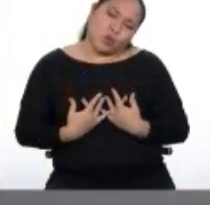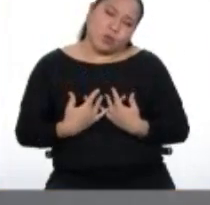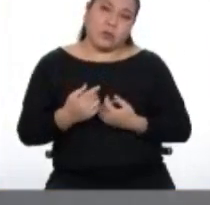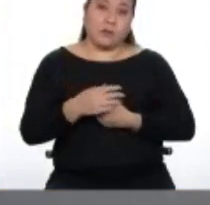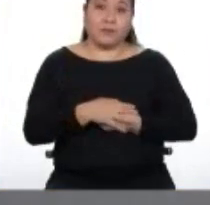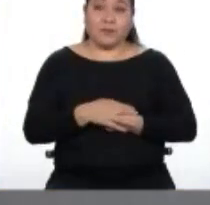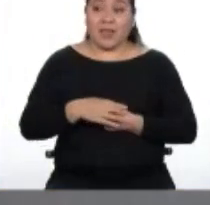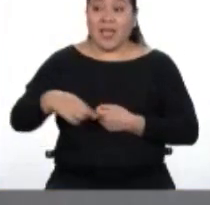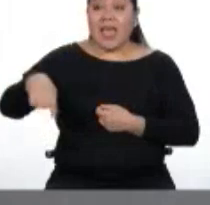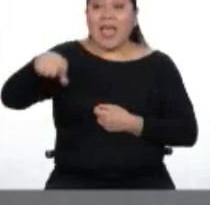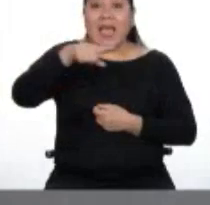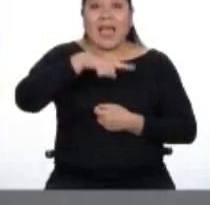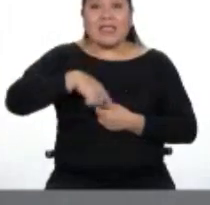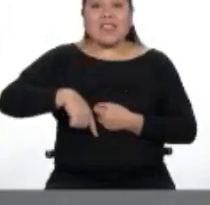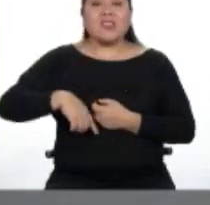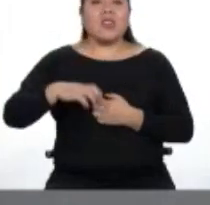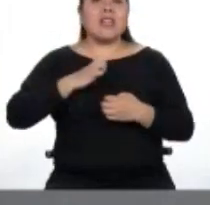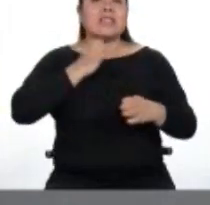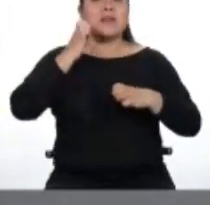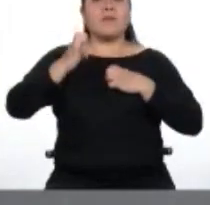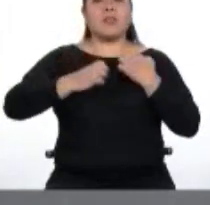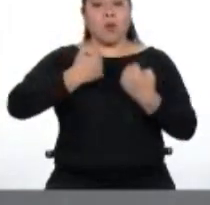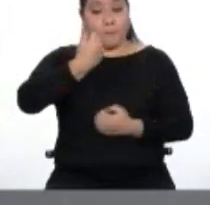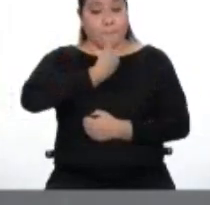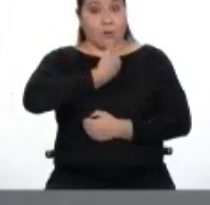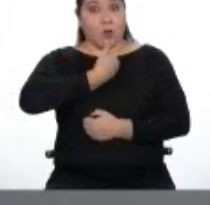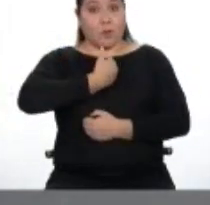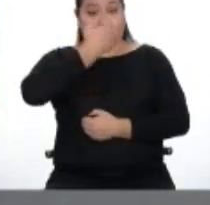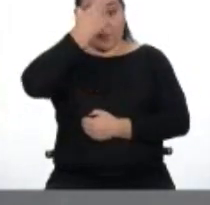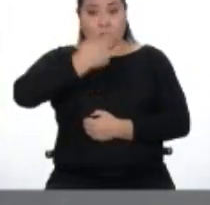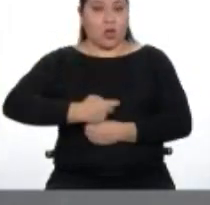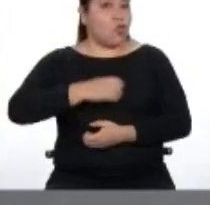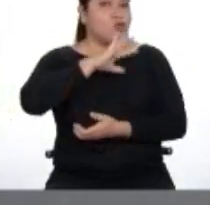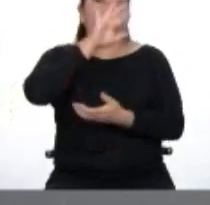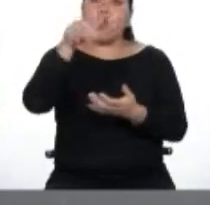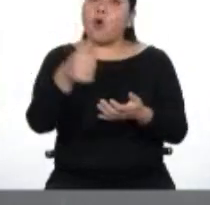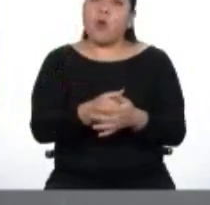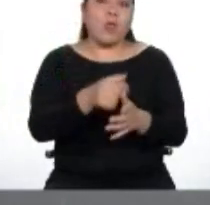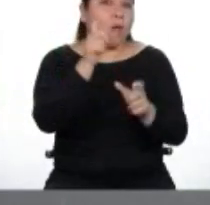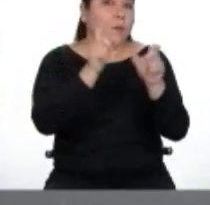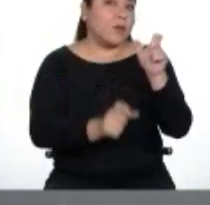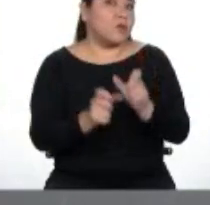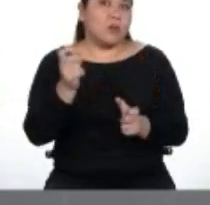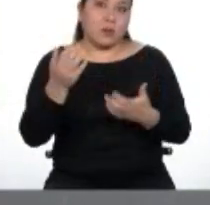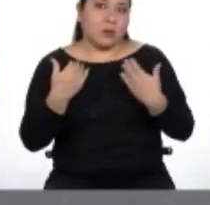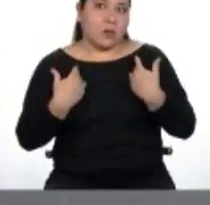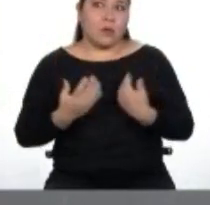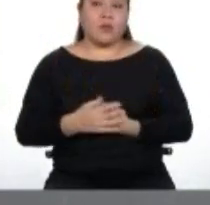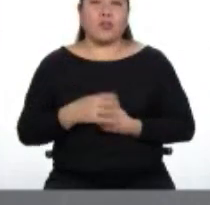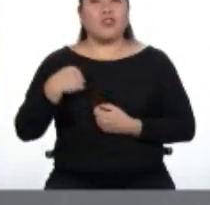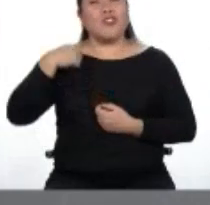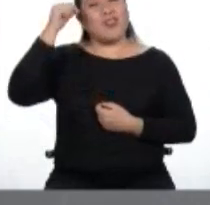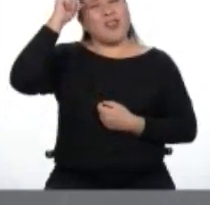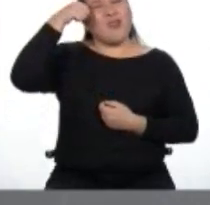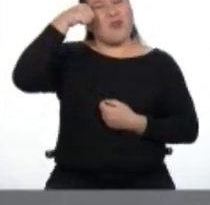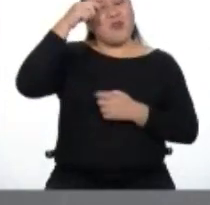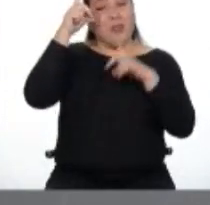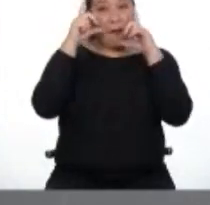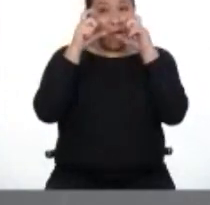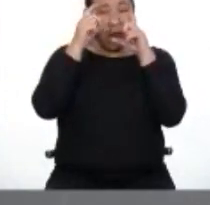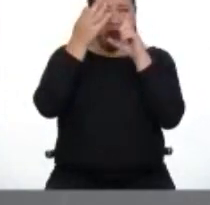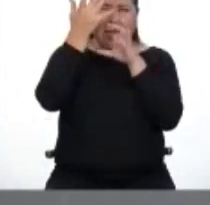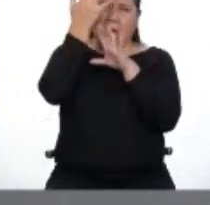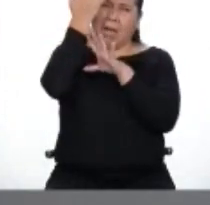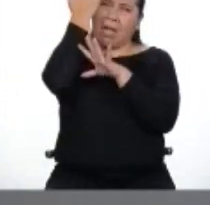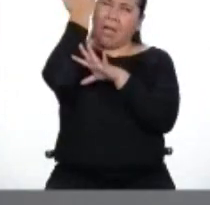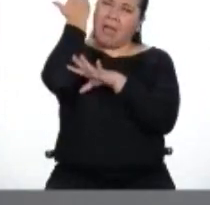Esas son las emociones innatas. Todas y todos las tenemos. Yo recuerdo una foto mía muy antigua,